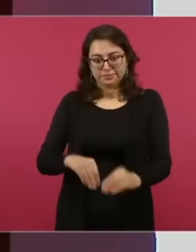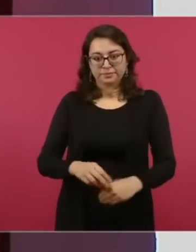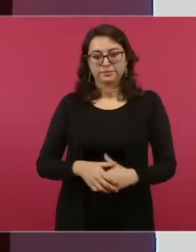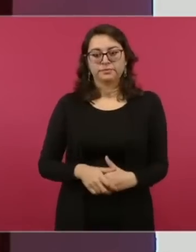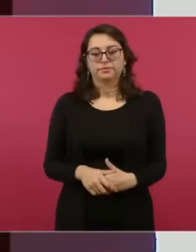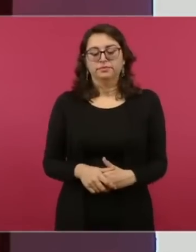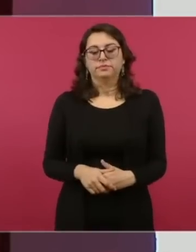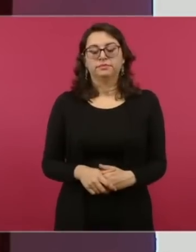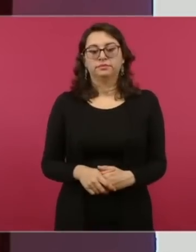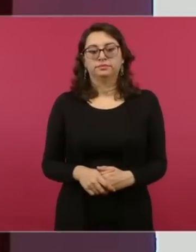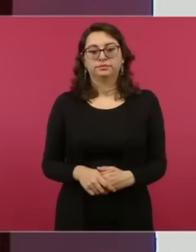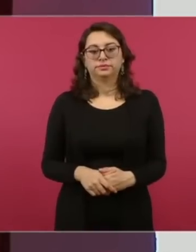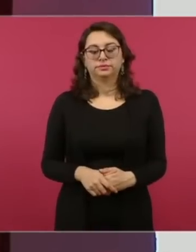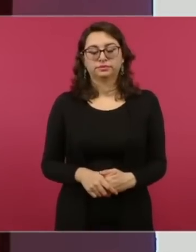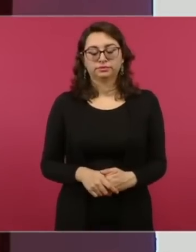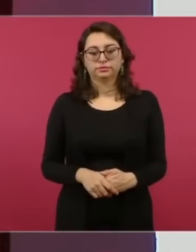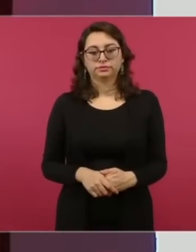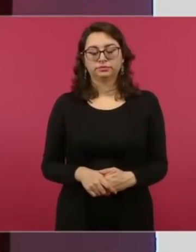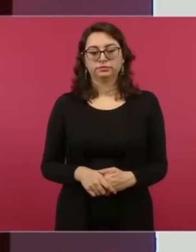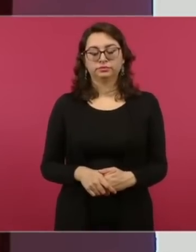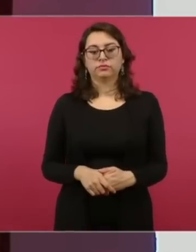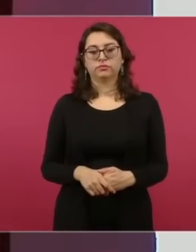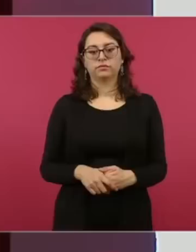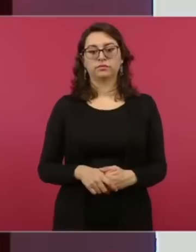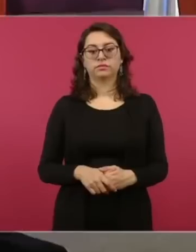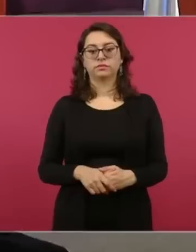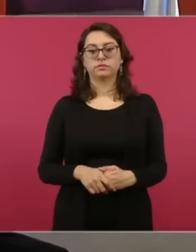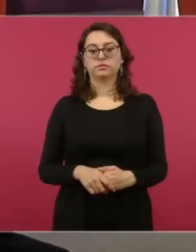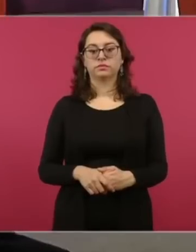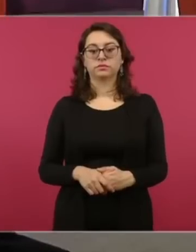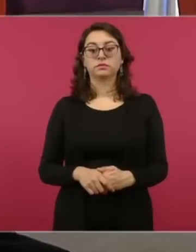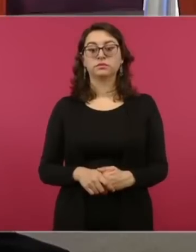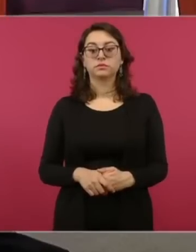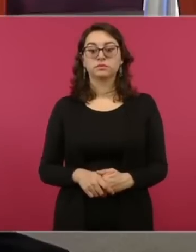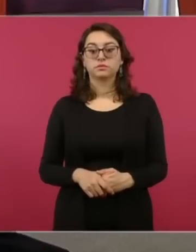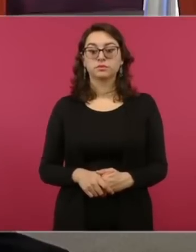Mire, lo que se decía.